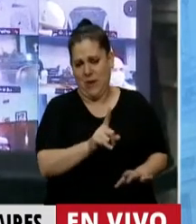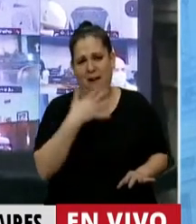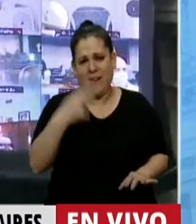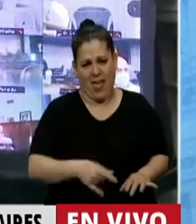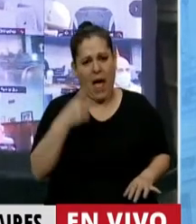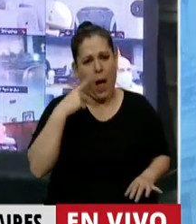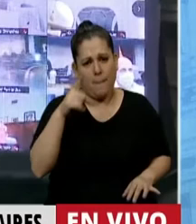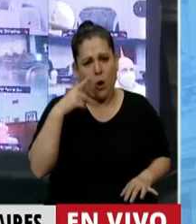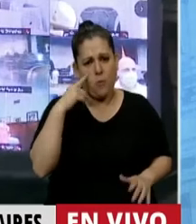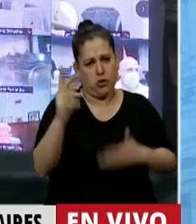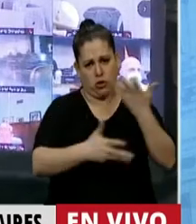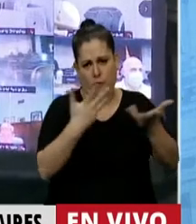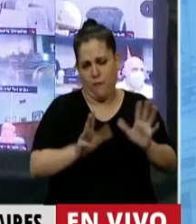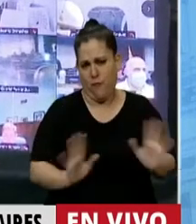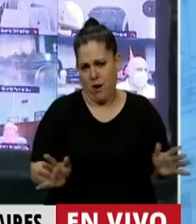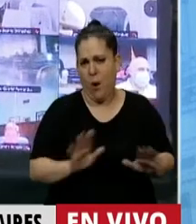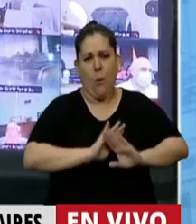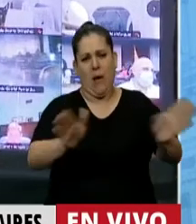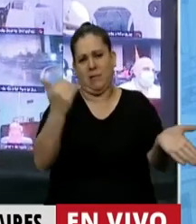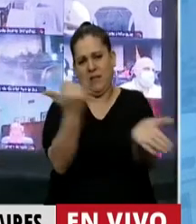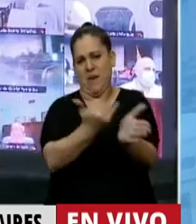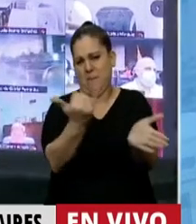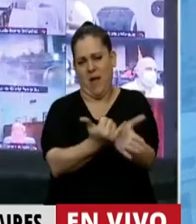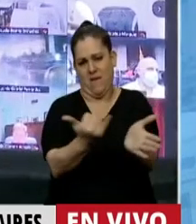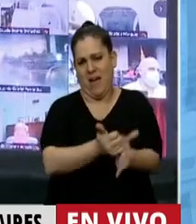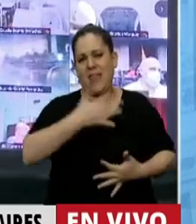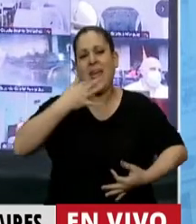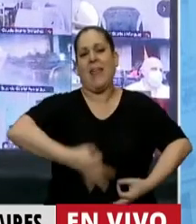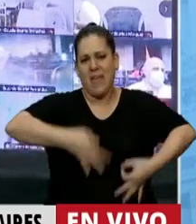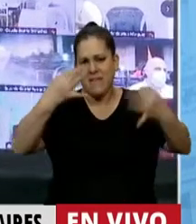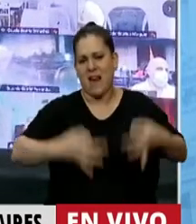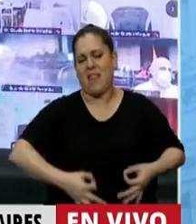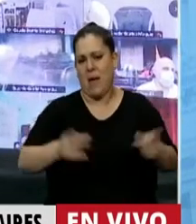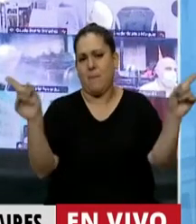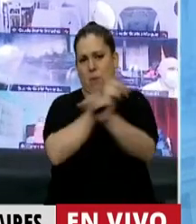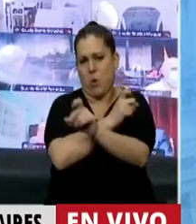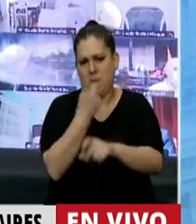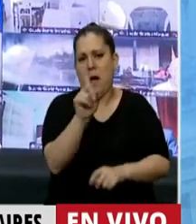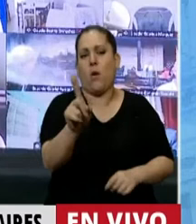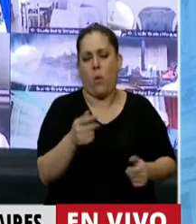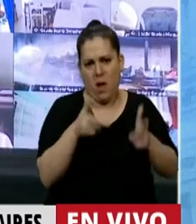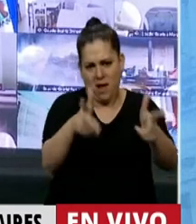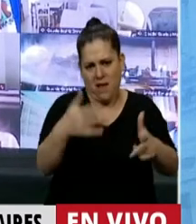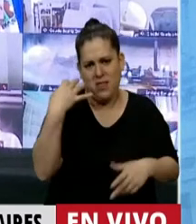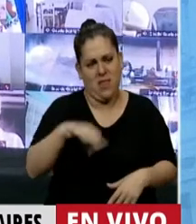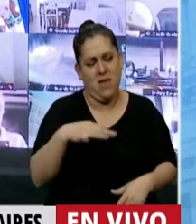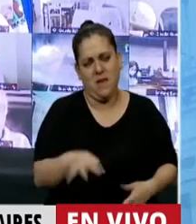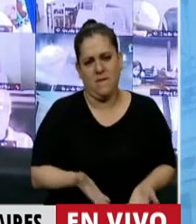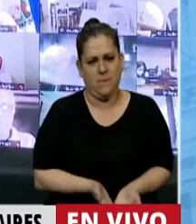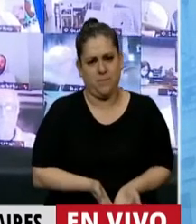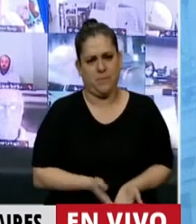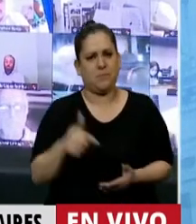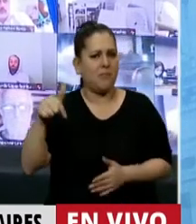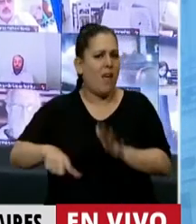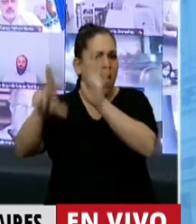mayoría, terminémosla con las pavadas y vamos a los problemas de fondo. Acá hay un montón de